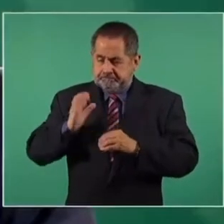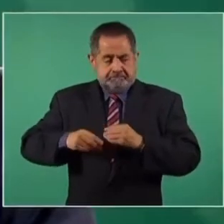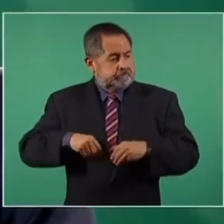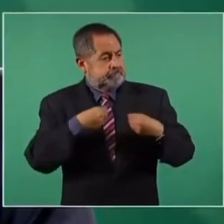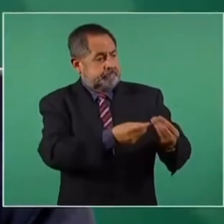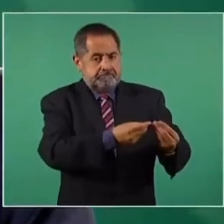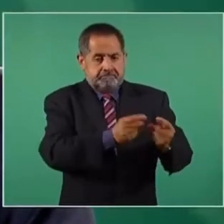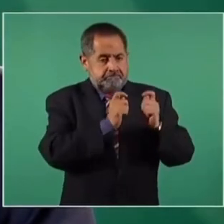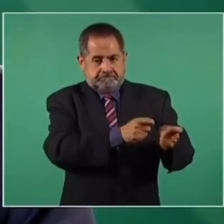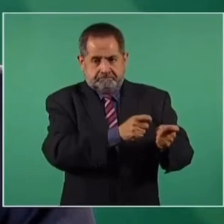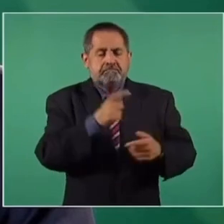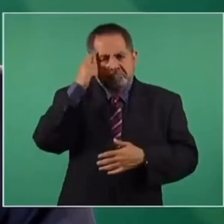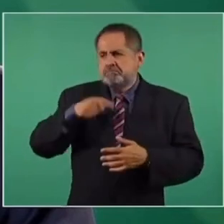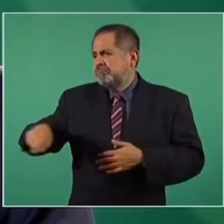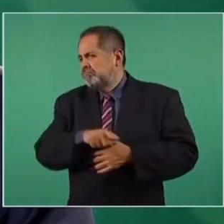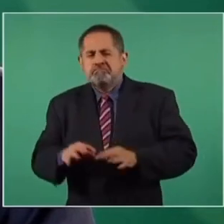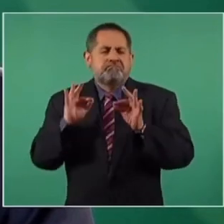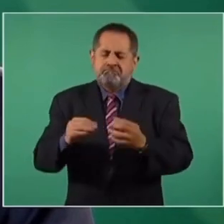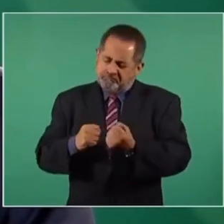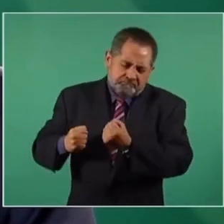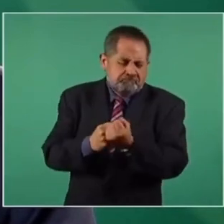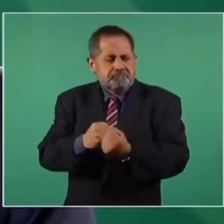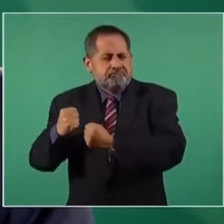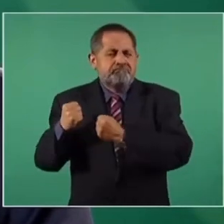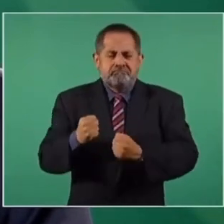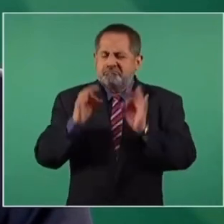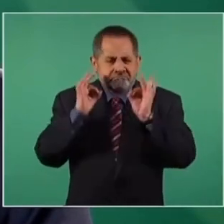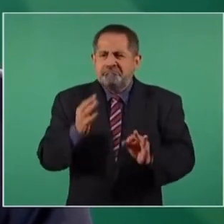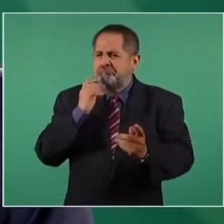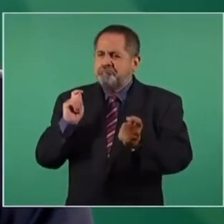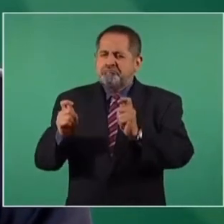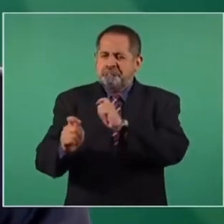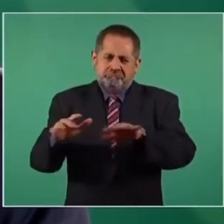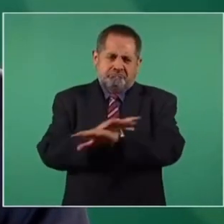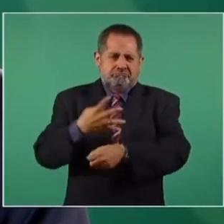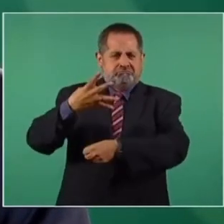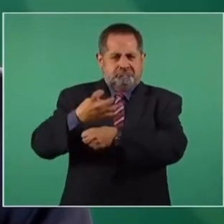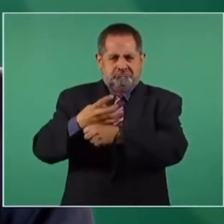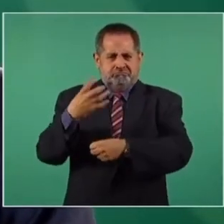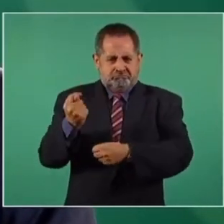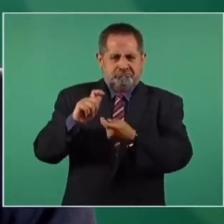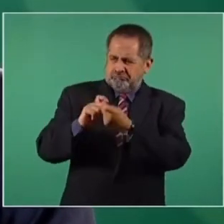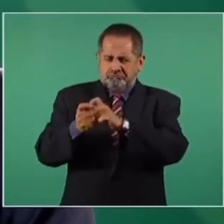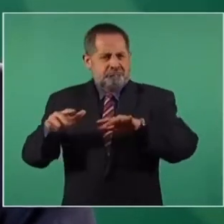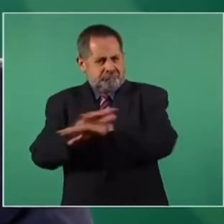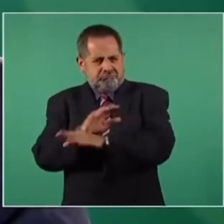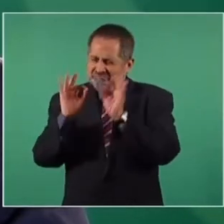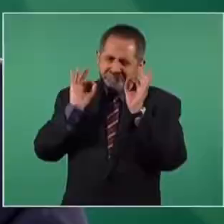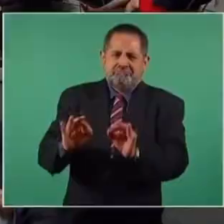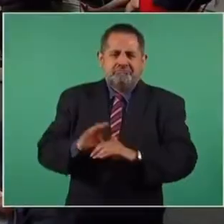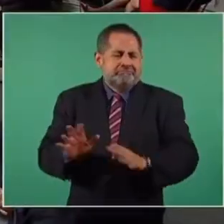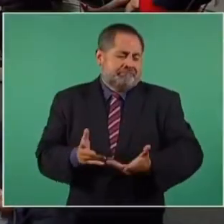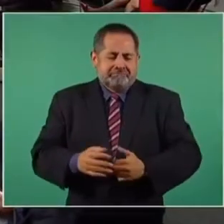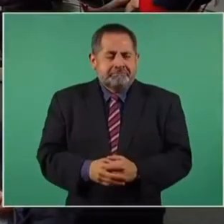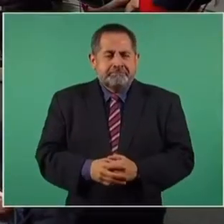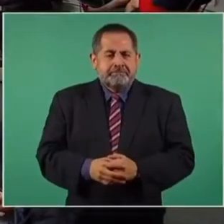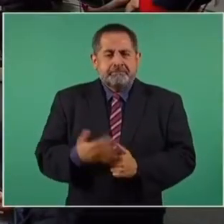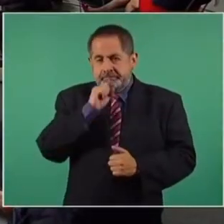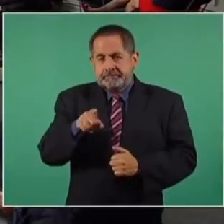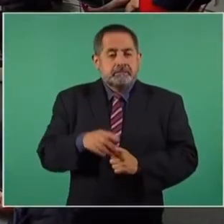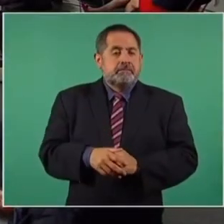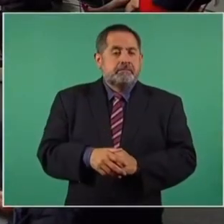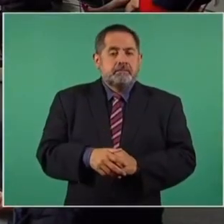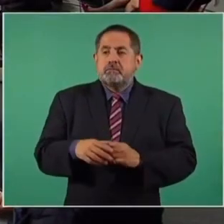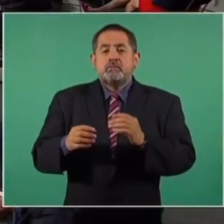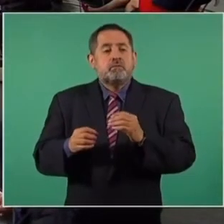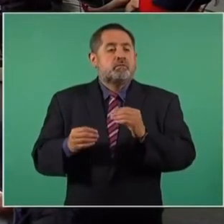pues yo creo que vamos a dejar bien consolidado el proceso de transformación, la cuarta transformación de la vida pública del país. Y como